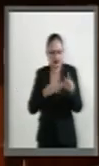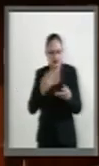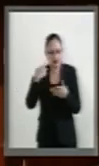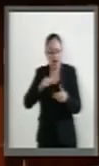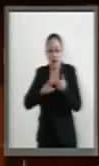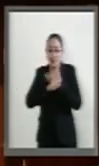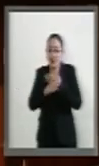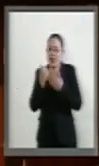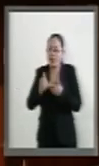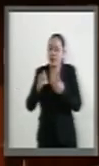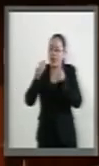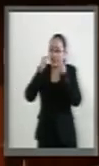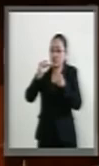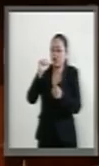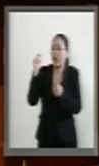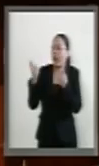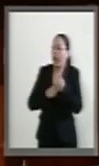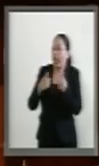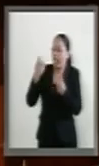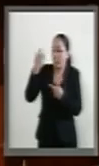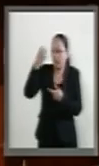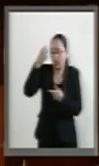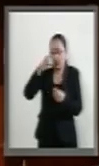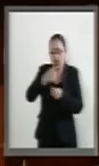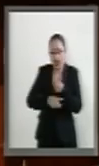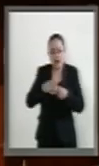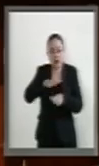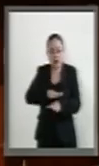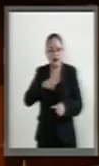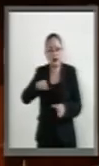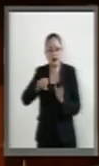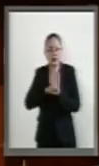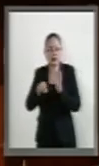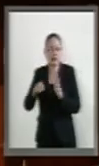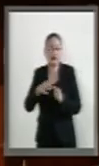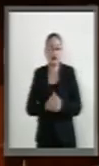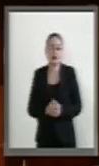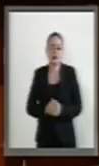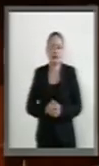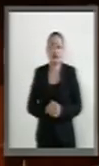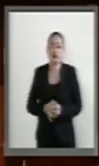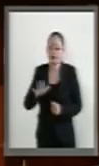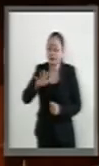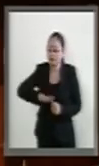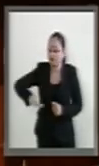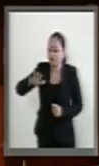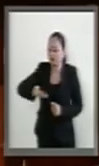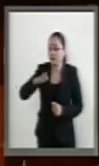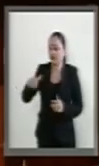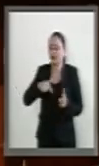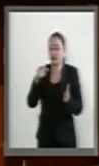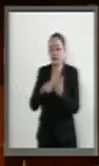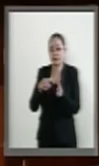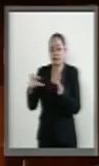desastres como fortalezas. Por ejemplo, el ser una zona de